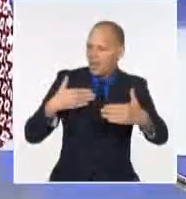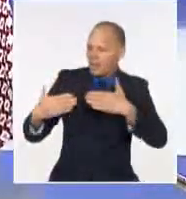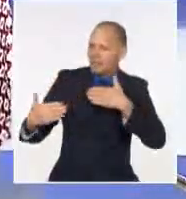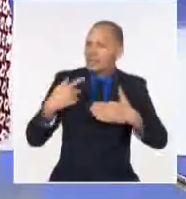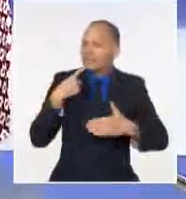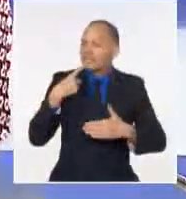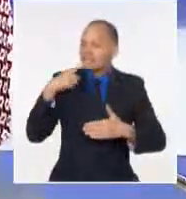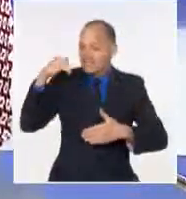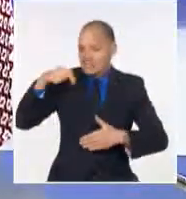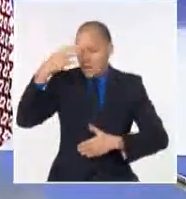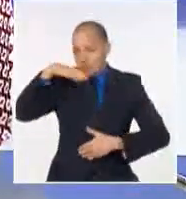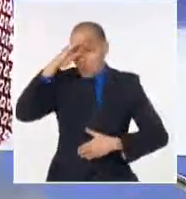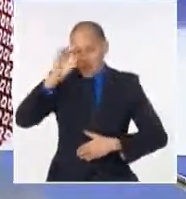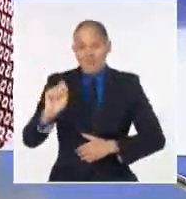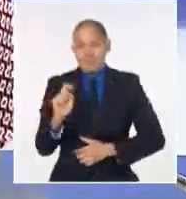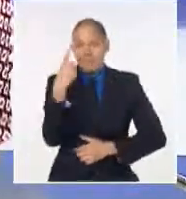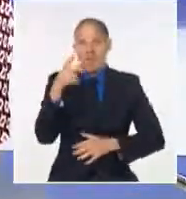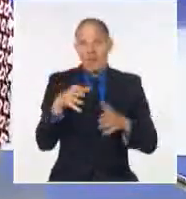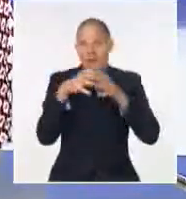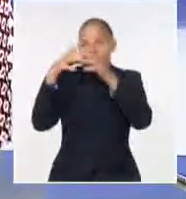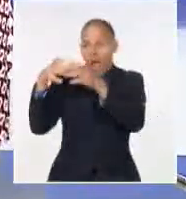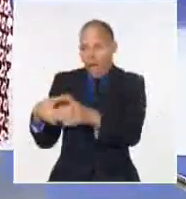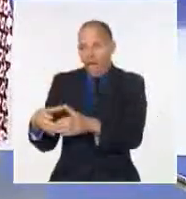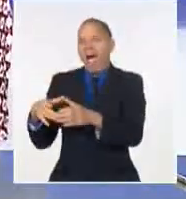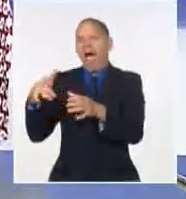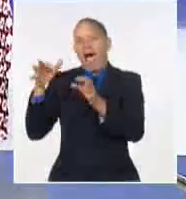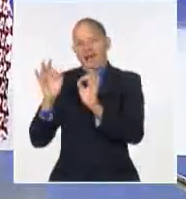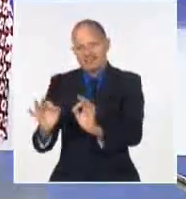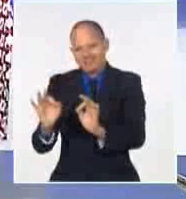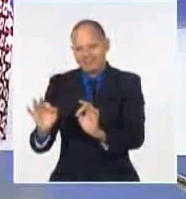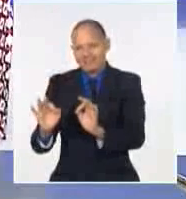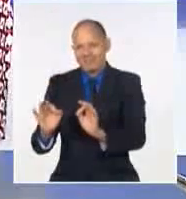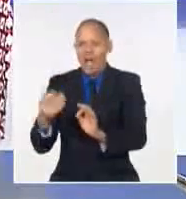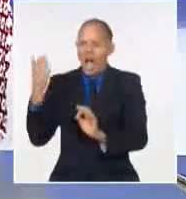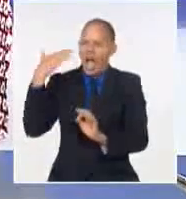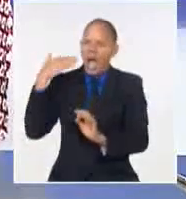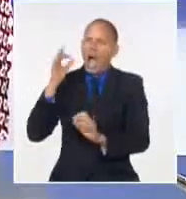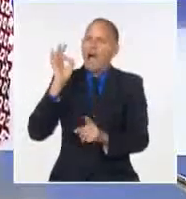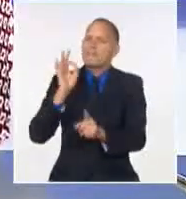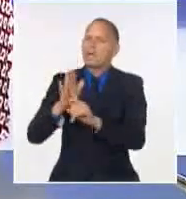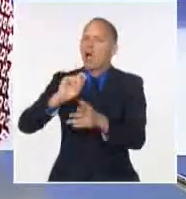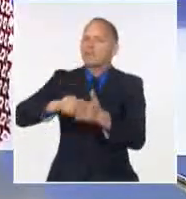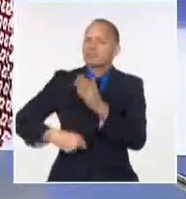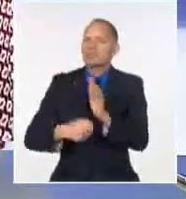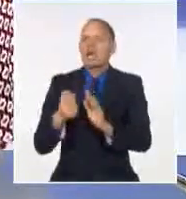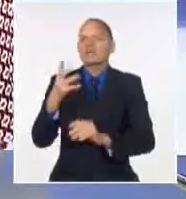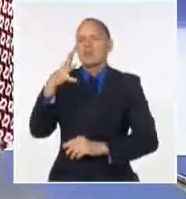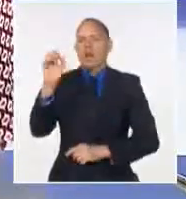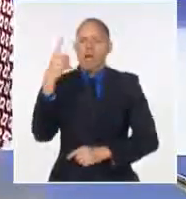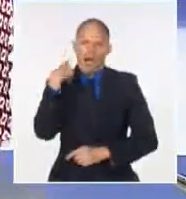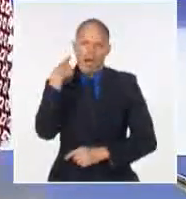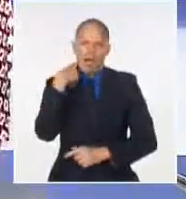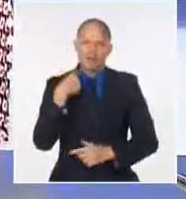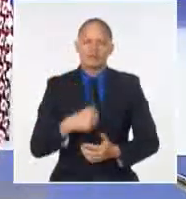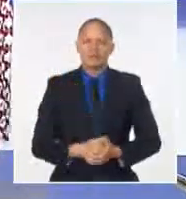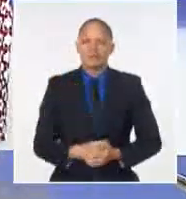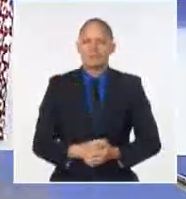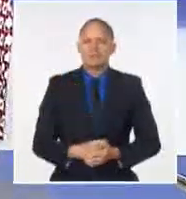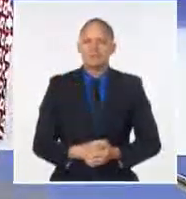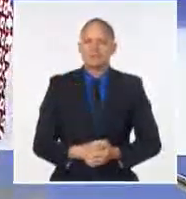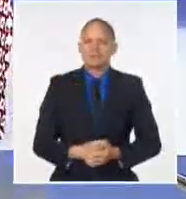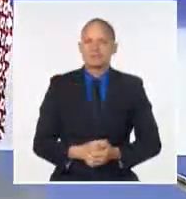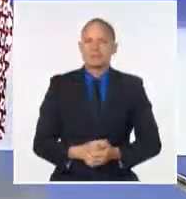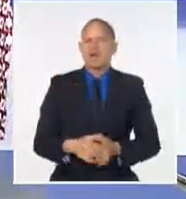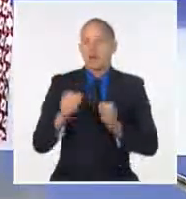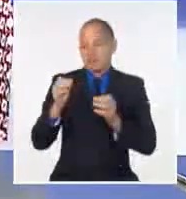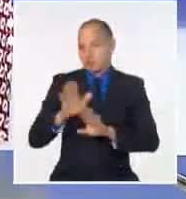alto nivel de la mayor de las Antillas en visitar Kigali desde que establecieron relaciones hace casi 50 años. Durante la jornada, Valdés